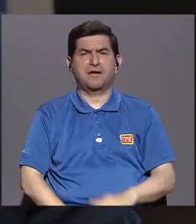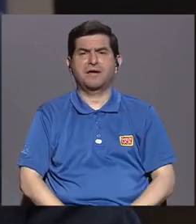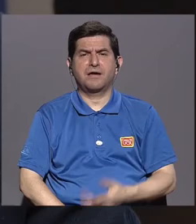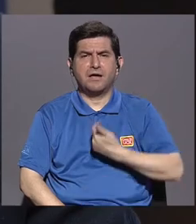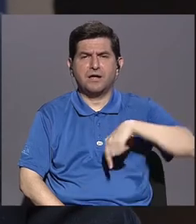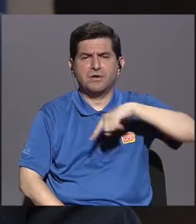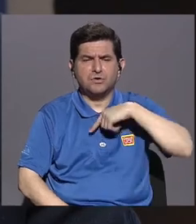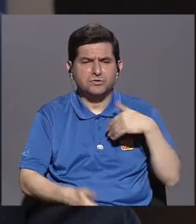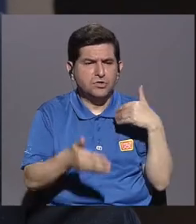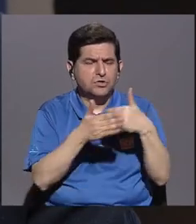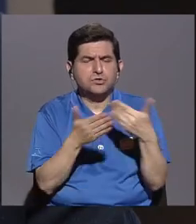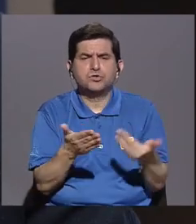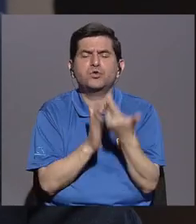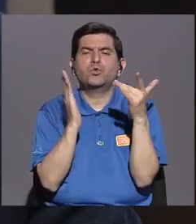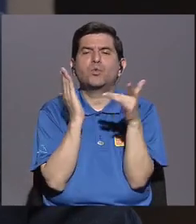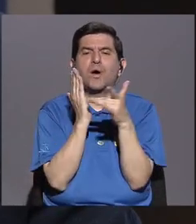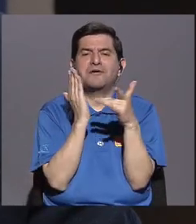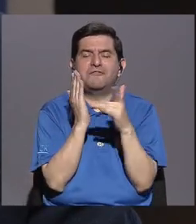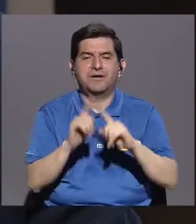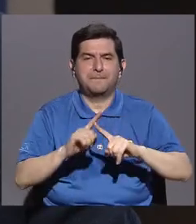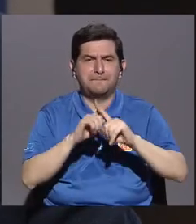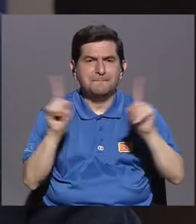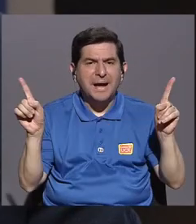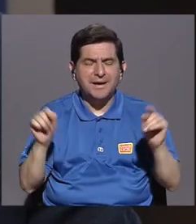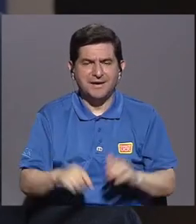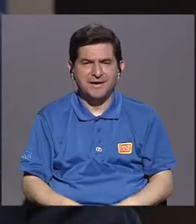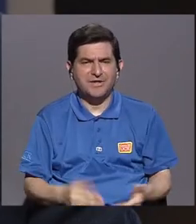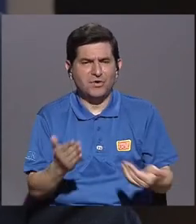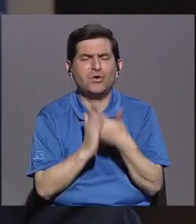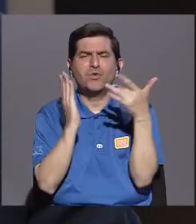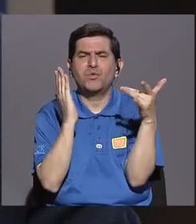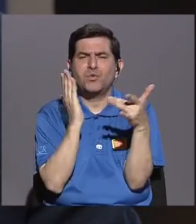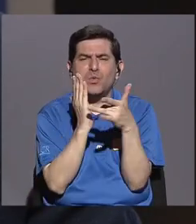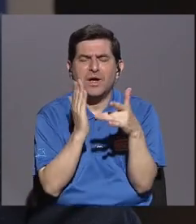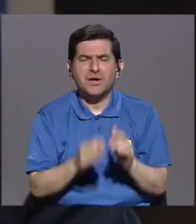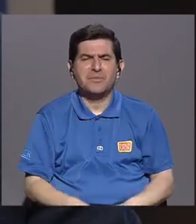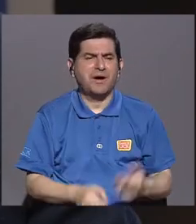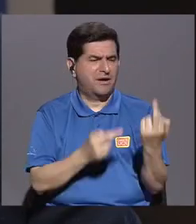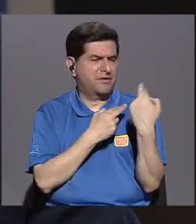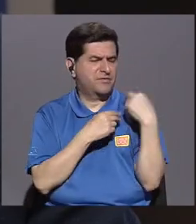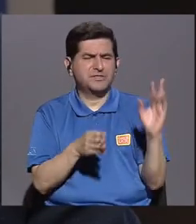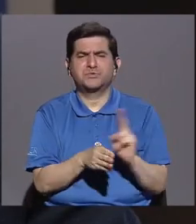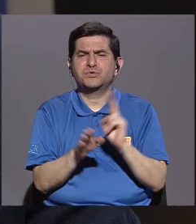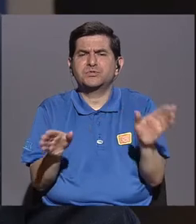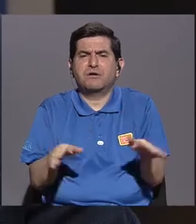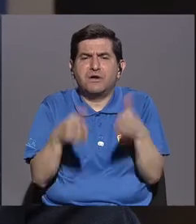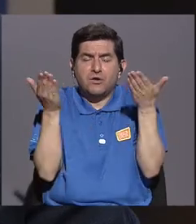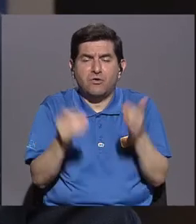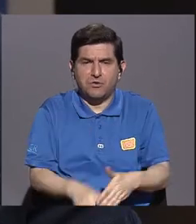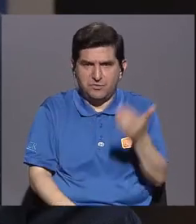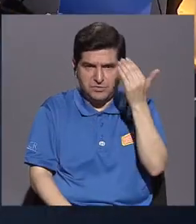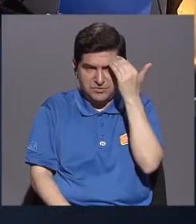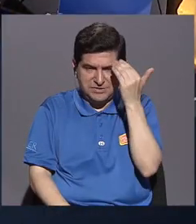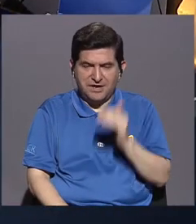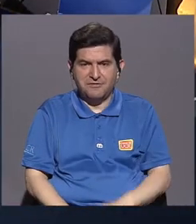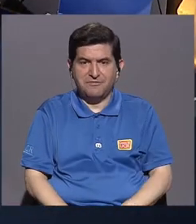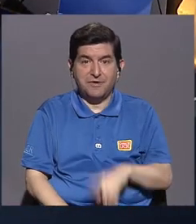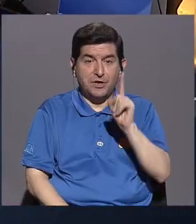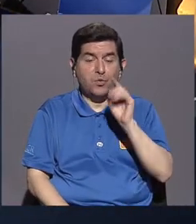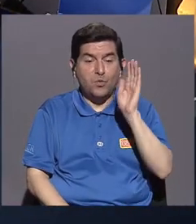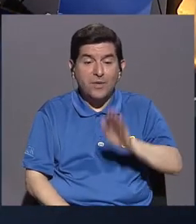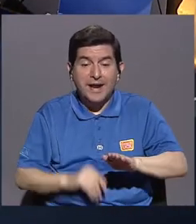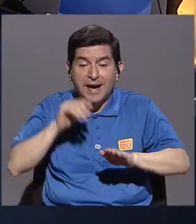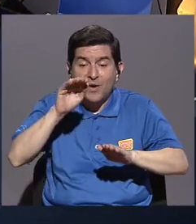cercanos a las nuevas tecnologías, pero cómo usar estas nuevas tecnologías de manera responsable, sabiendo que hay una huella digital que